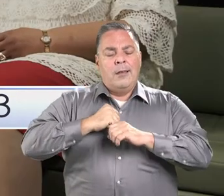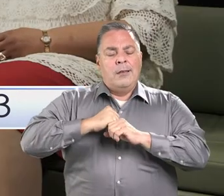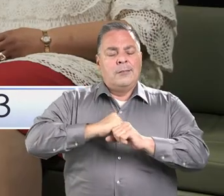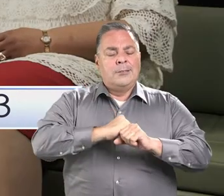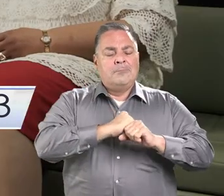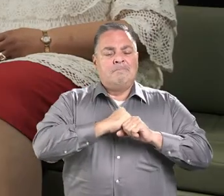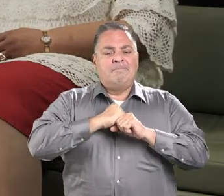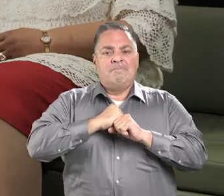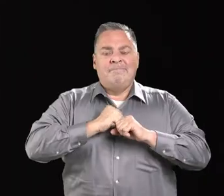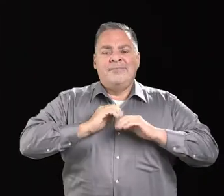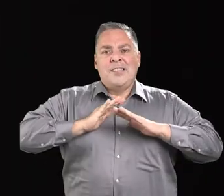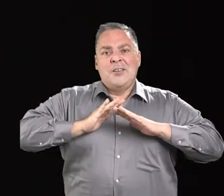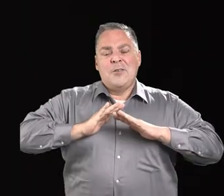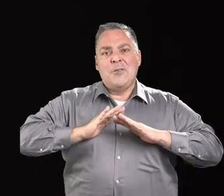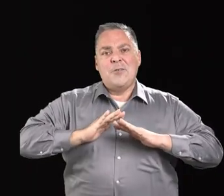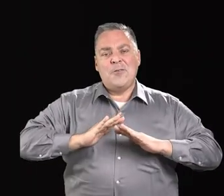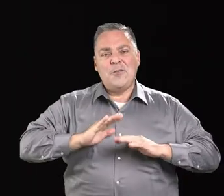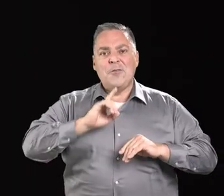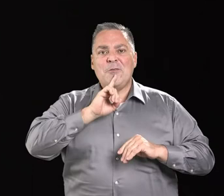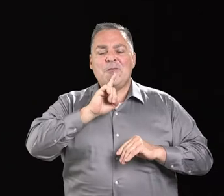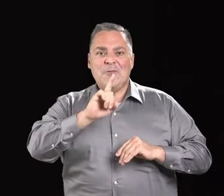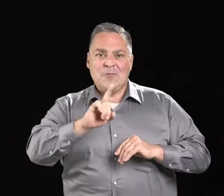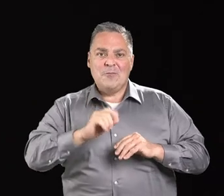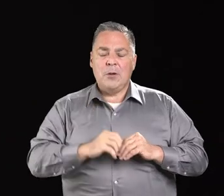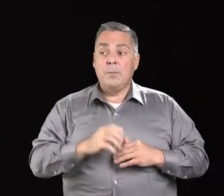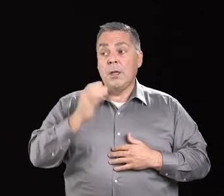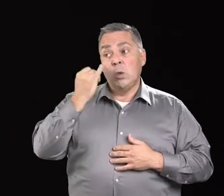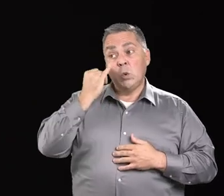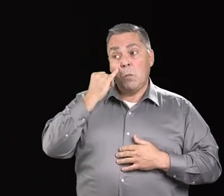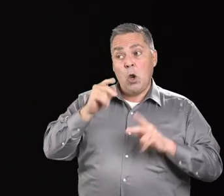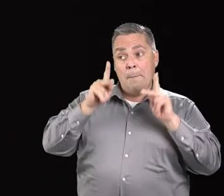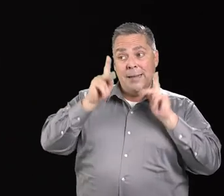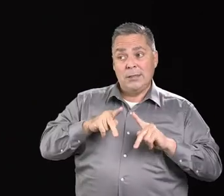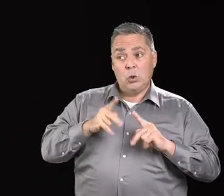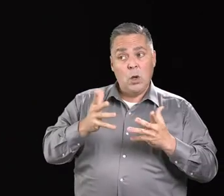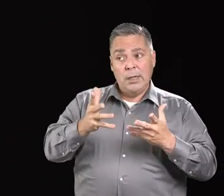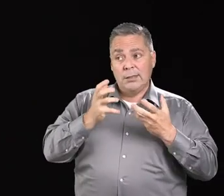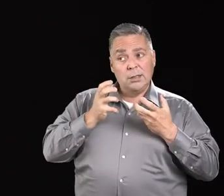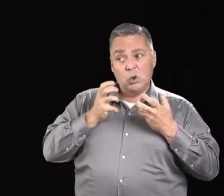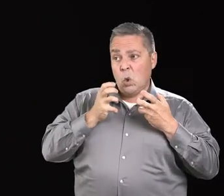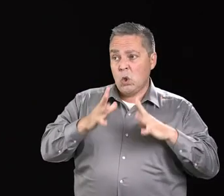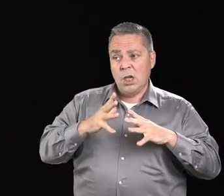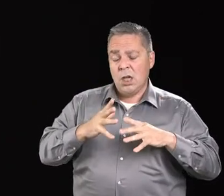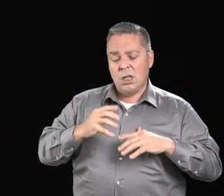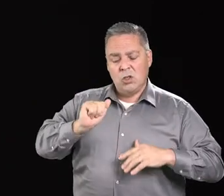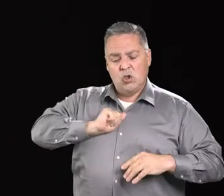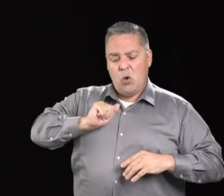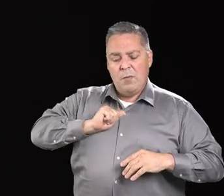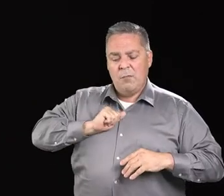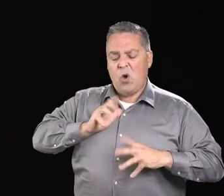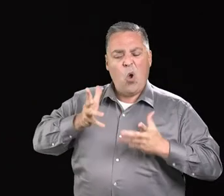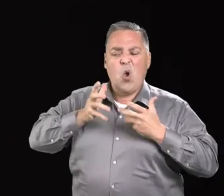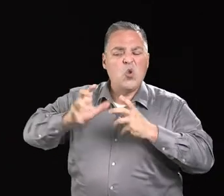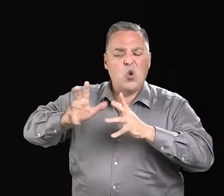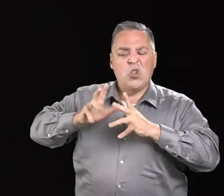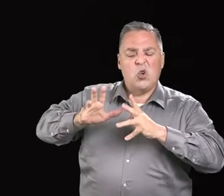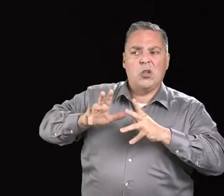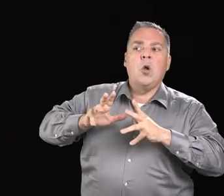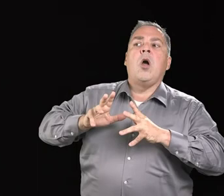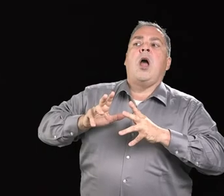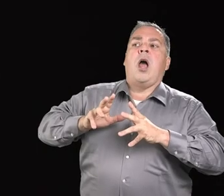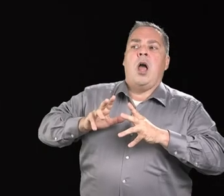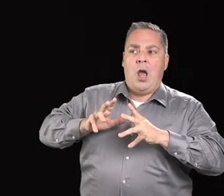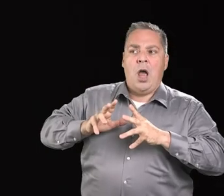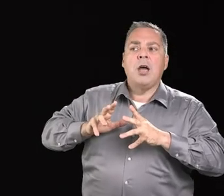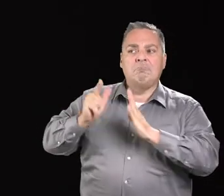Muchísimas gracias y si la persona no necesariamente quiere buscar esa ayuda de forma voluntaria, para eso hay unos